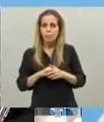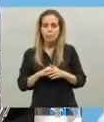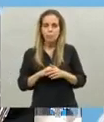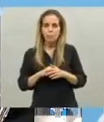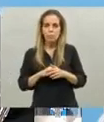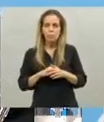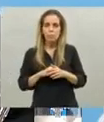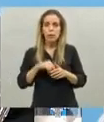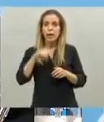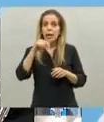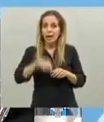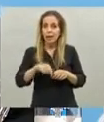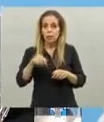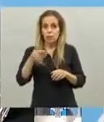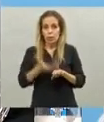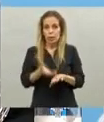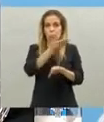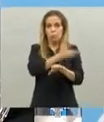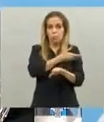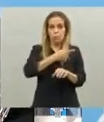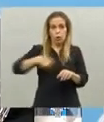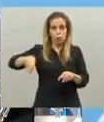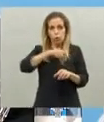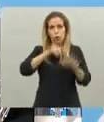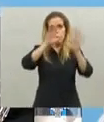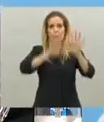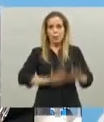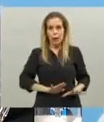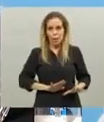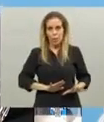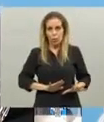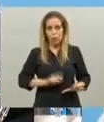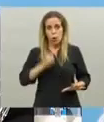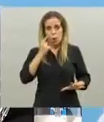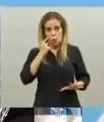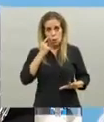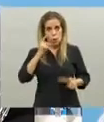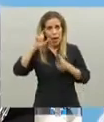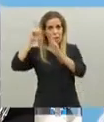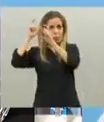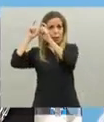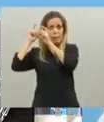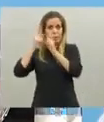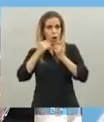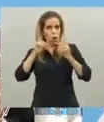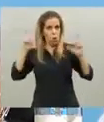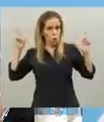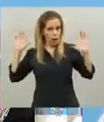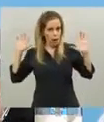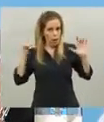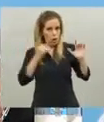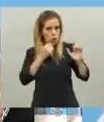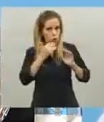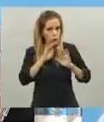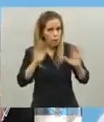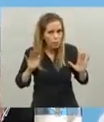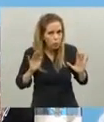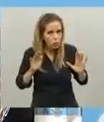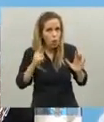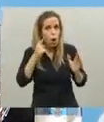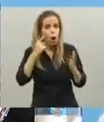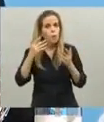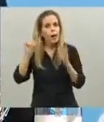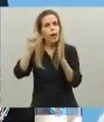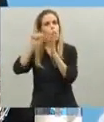en el que nos hemos preparado es algo sobre lo que no tenemos antecedentes acá ya no nos sirven los antecedentes de